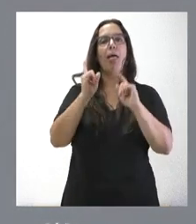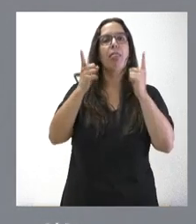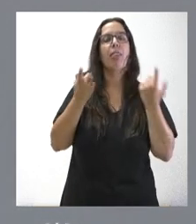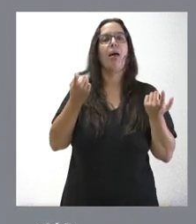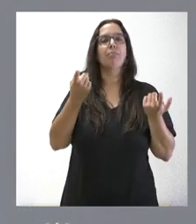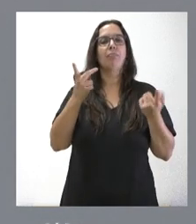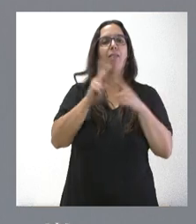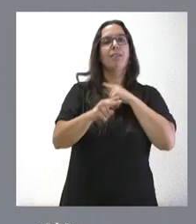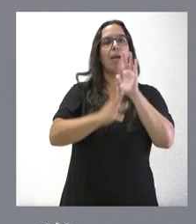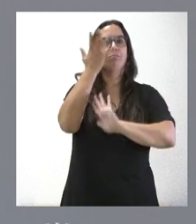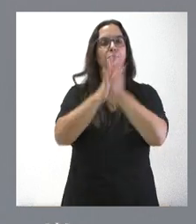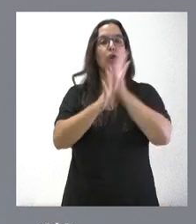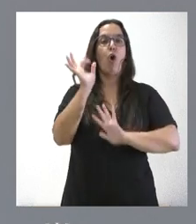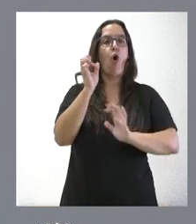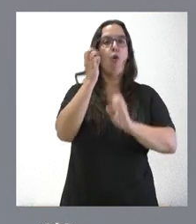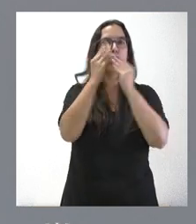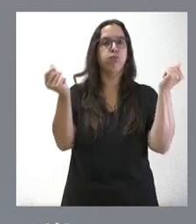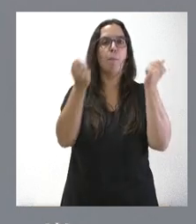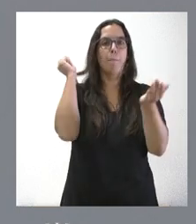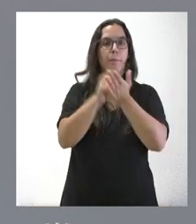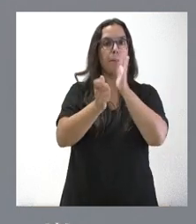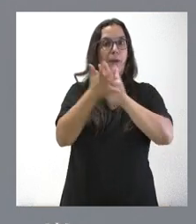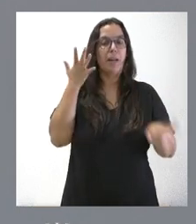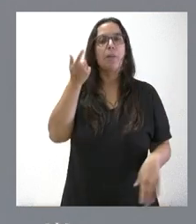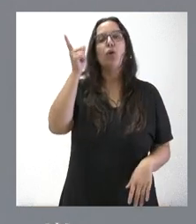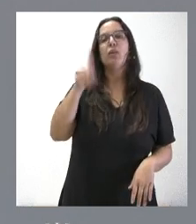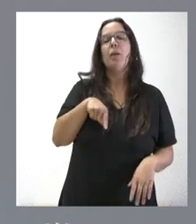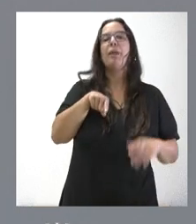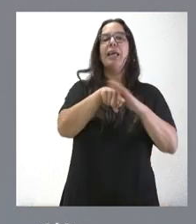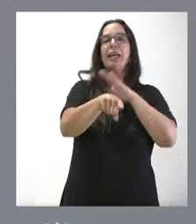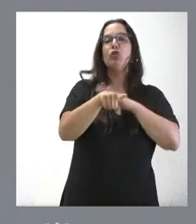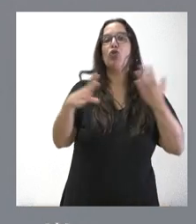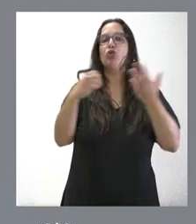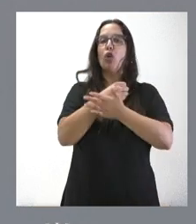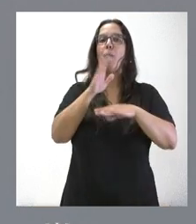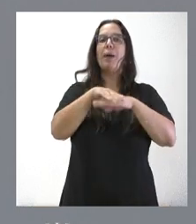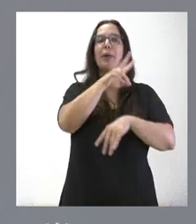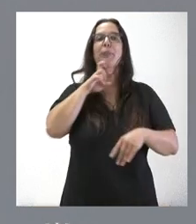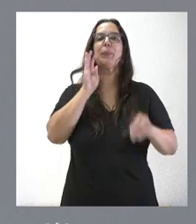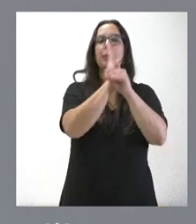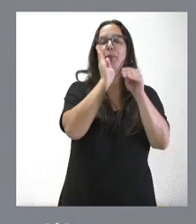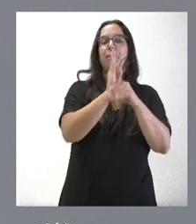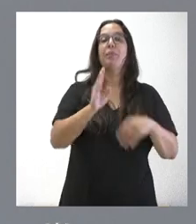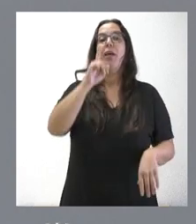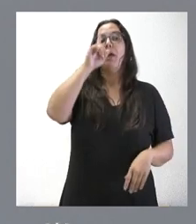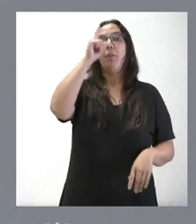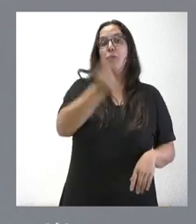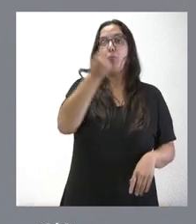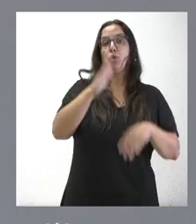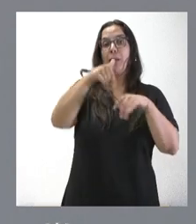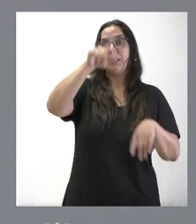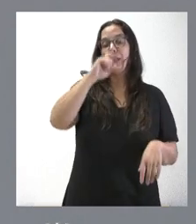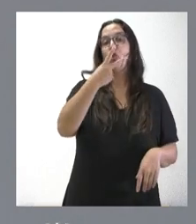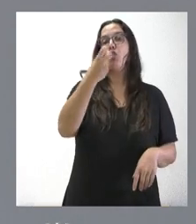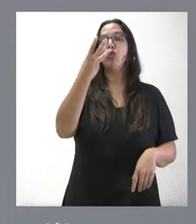de extinción de incendios. Se destinan estos recursos a toda la gestión y el mantenimiento. El presupuesto para el año 2023 son 230